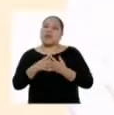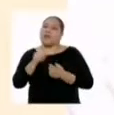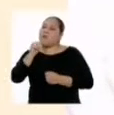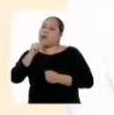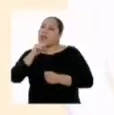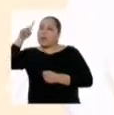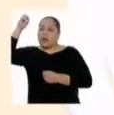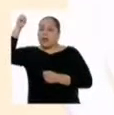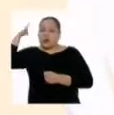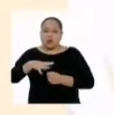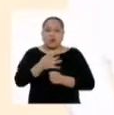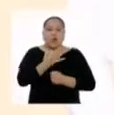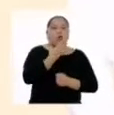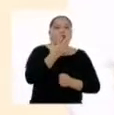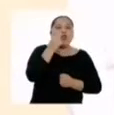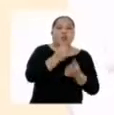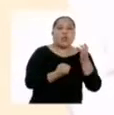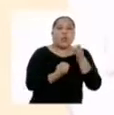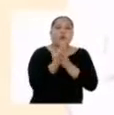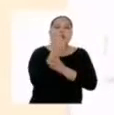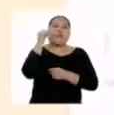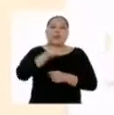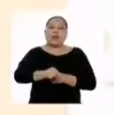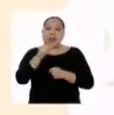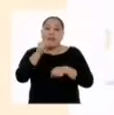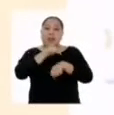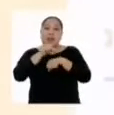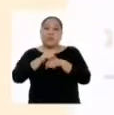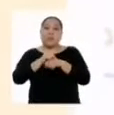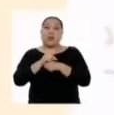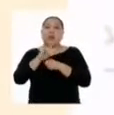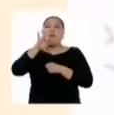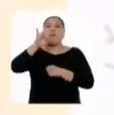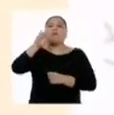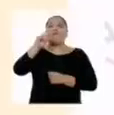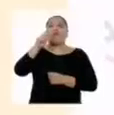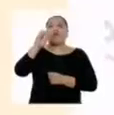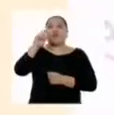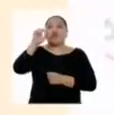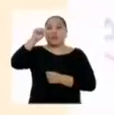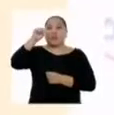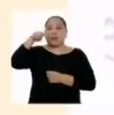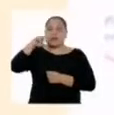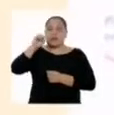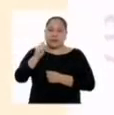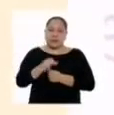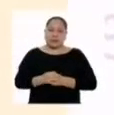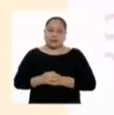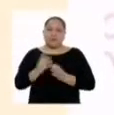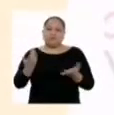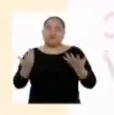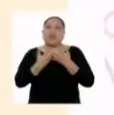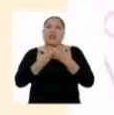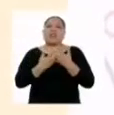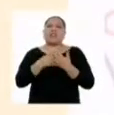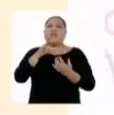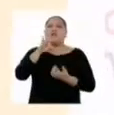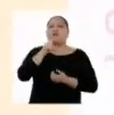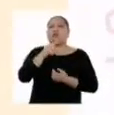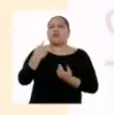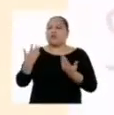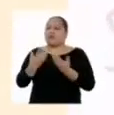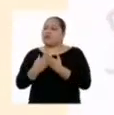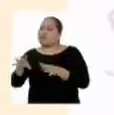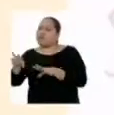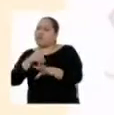luz y la coloración de las plantas durante la fotosíntesis. Relaciona la fotosíntesis con la obtención de nutrientes. Formula